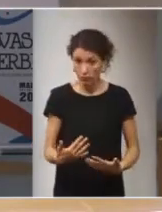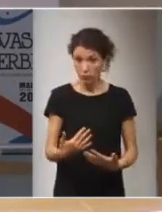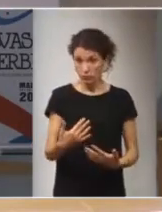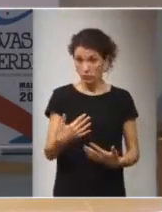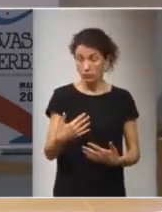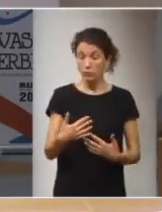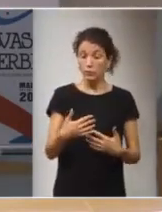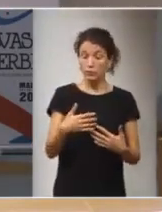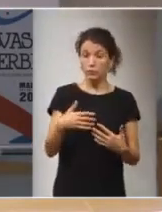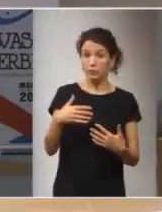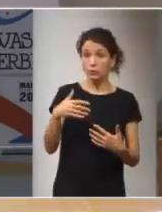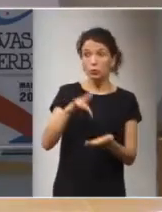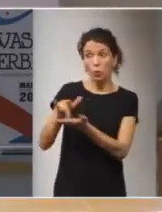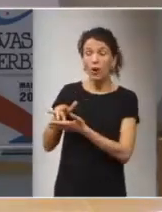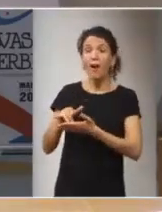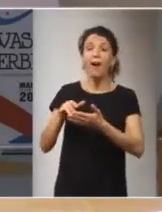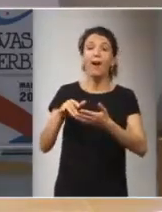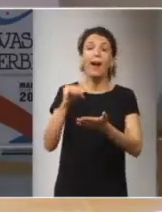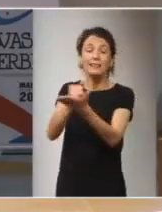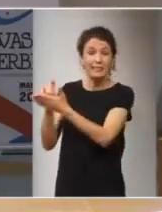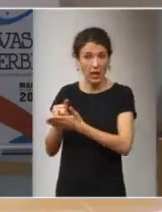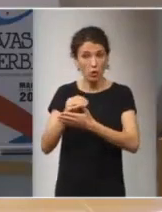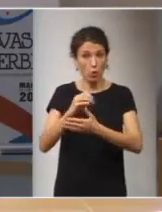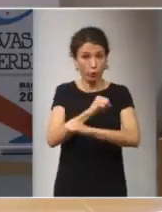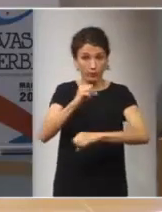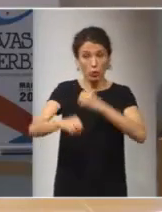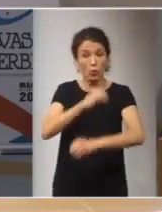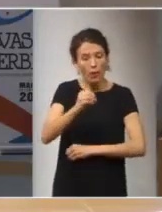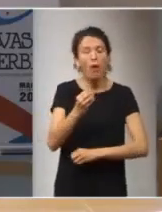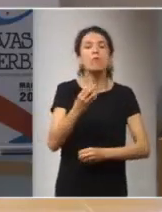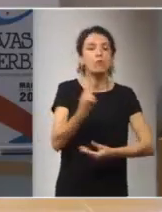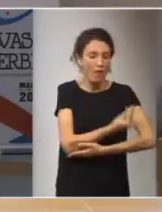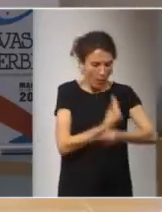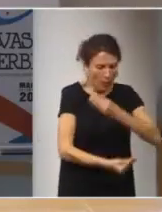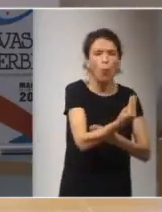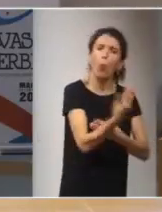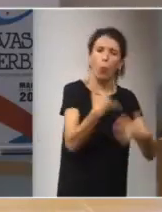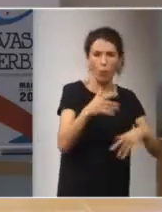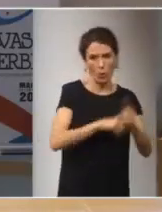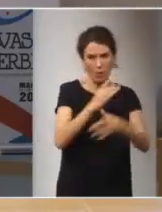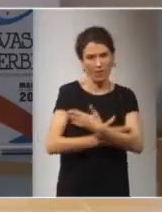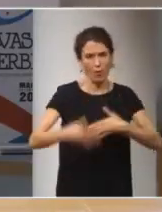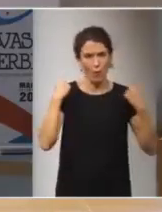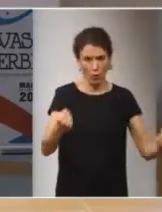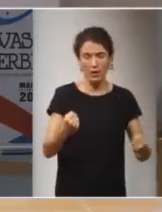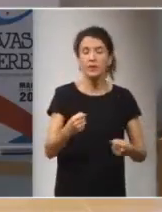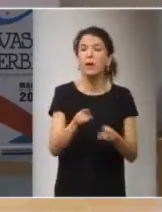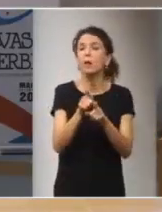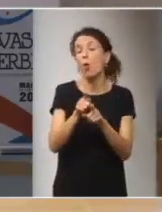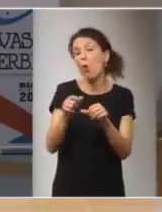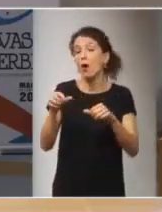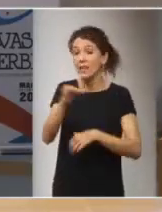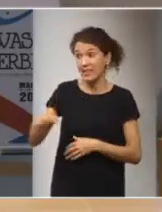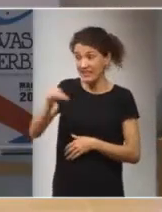los lugares donde se han hecho ensayos nucleares nacen bebés con malformaciones muy drásticas por ejemplo en las Islas Marshall